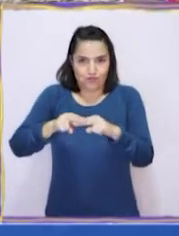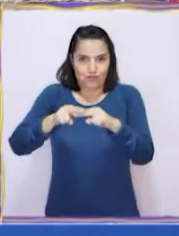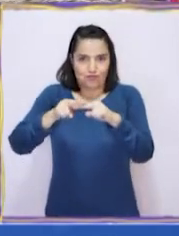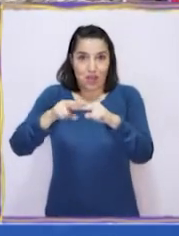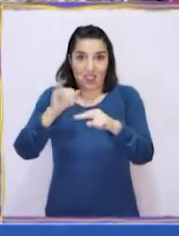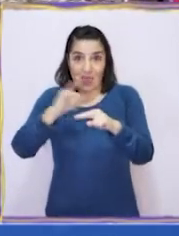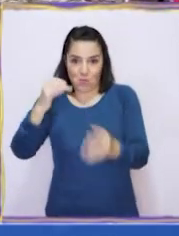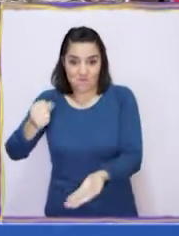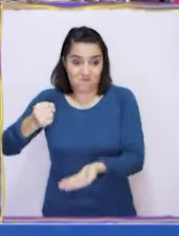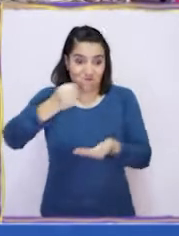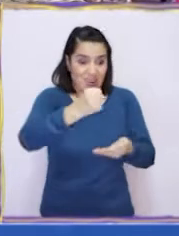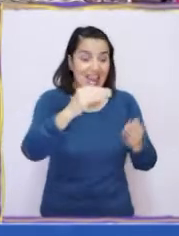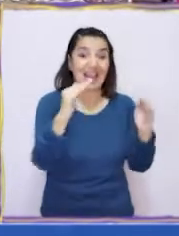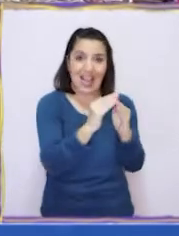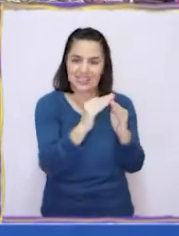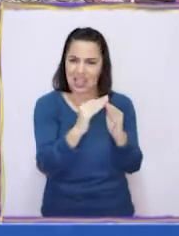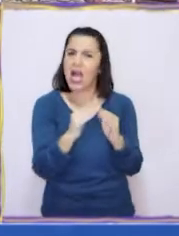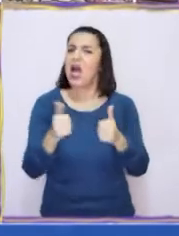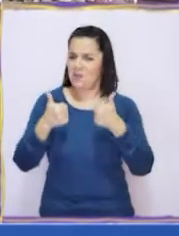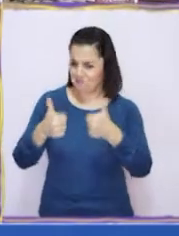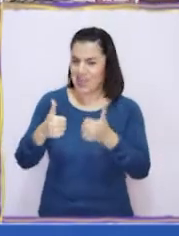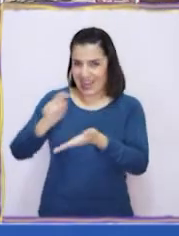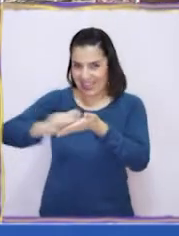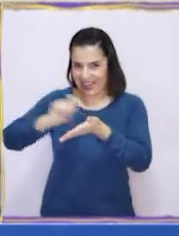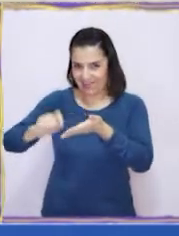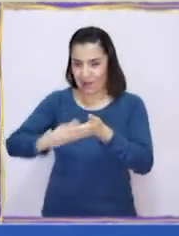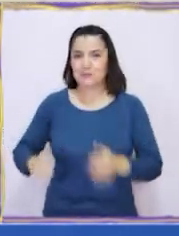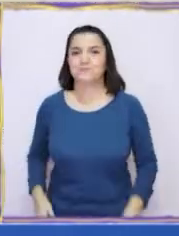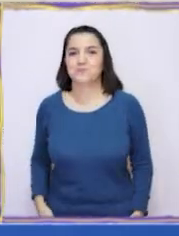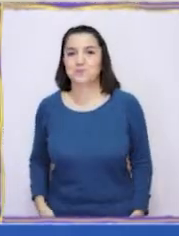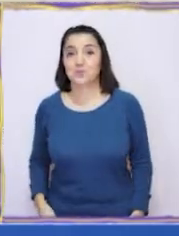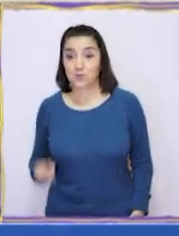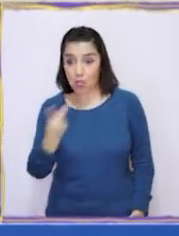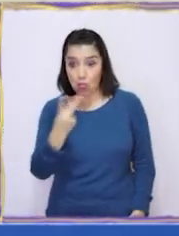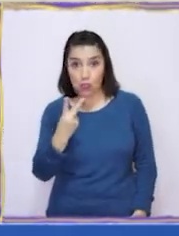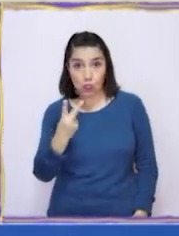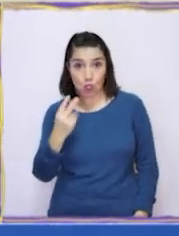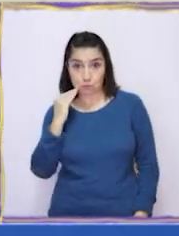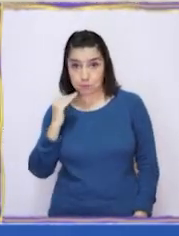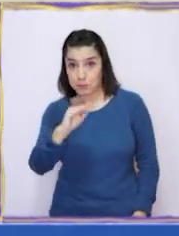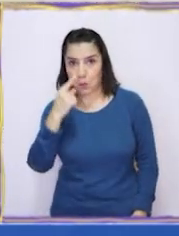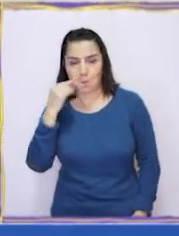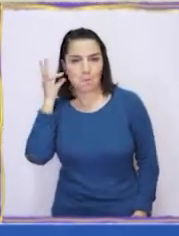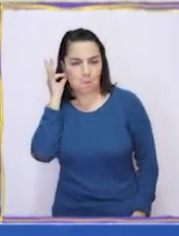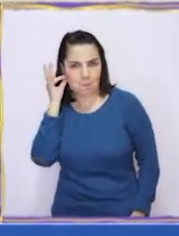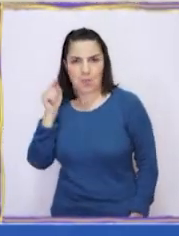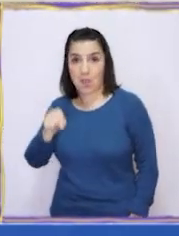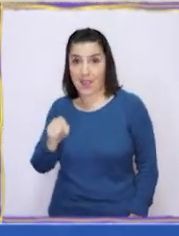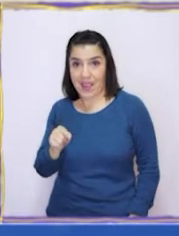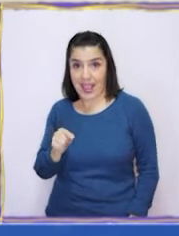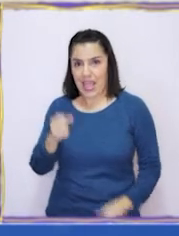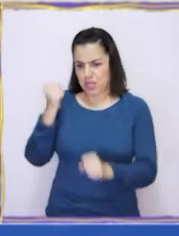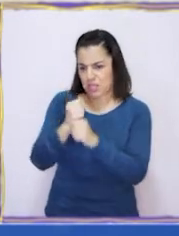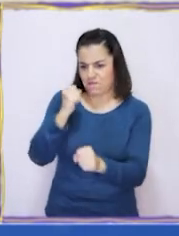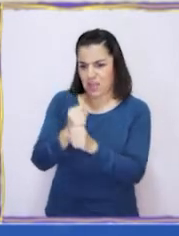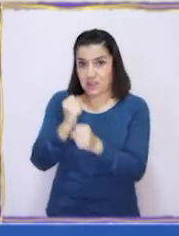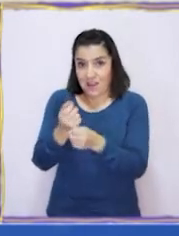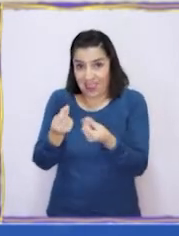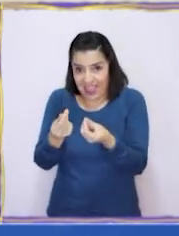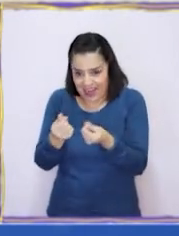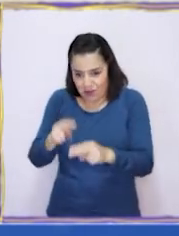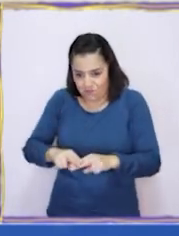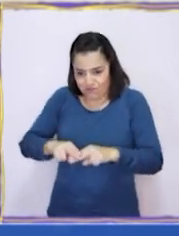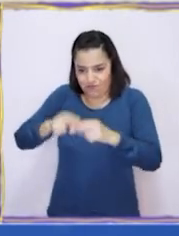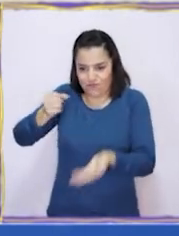y así la lleven a su casa. ¡Genial! ¡Escribámoslo! Hansel y Gretel juntan una buena cantidad de dinero